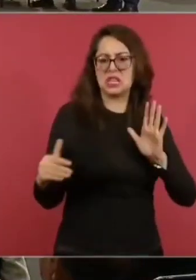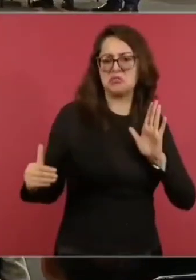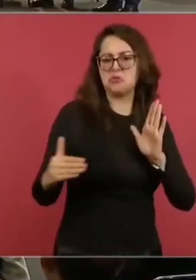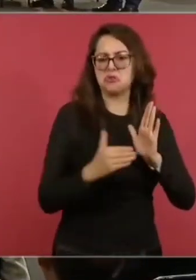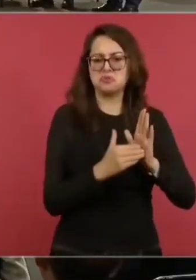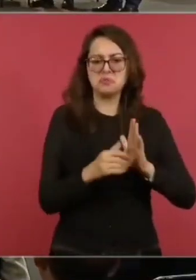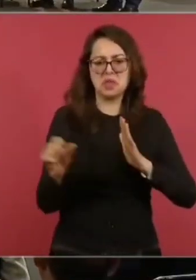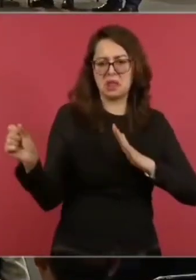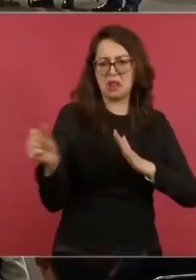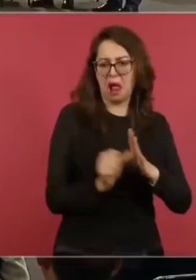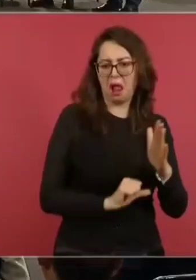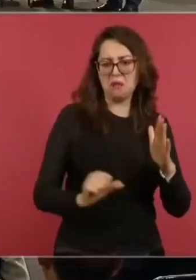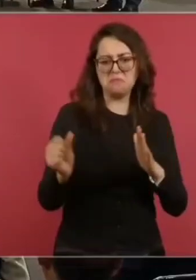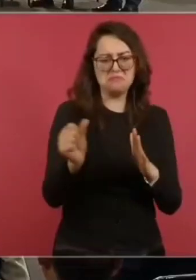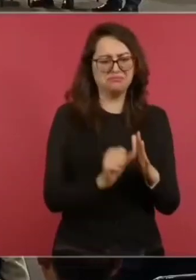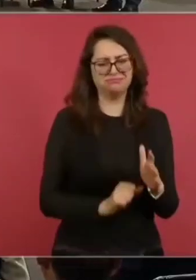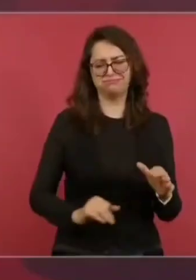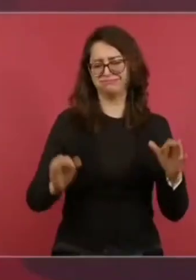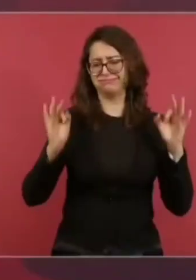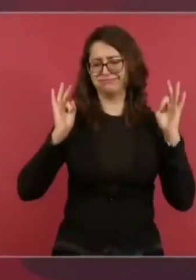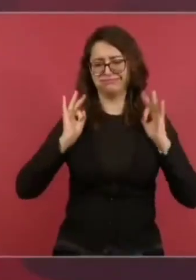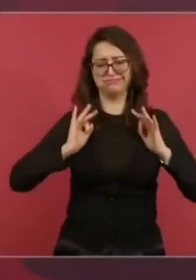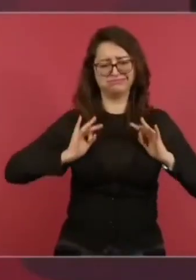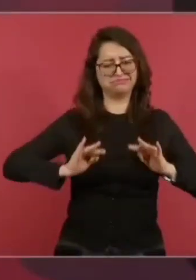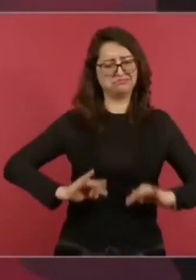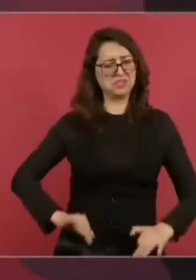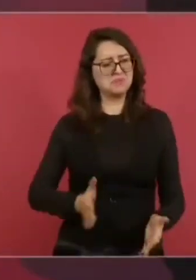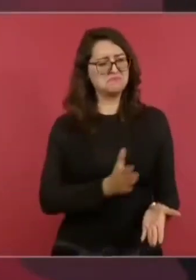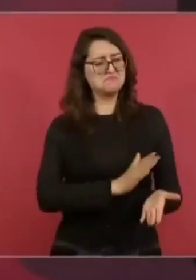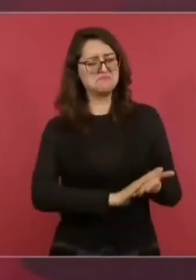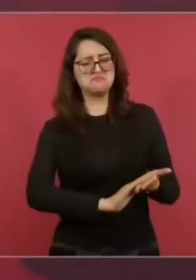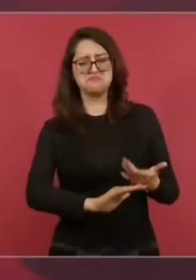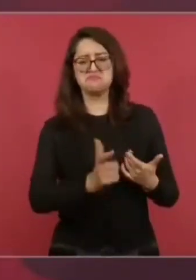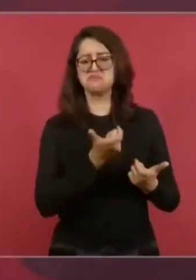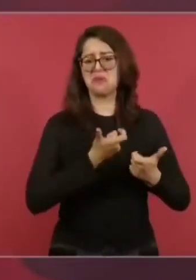¿no?, un pelo a un gato. Gracias. Gracias. Gracias.